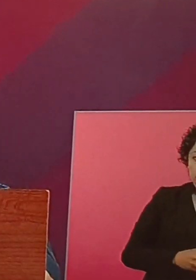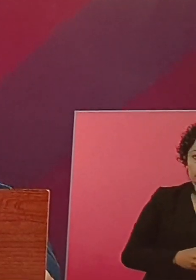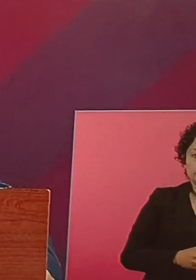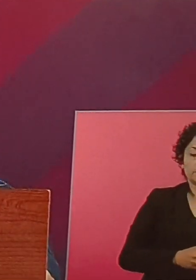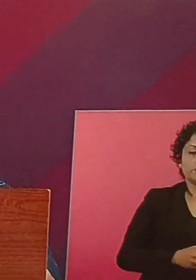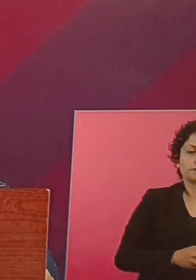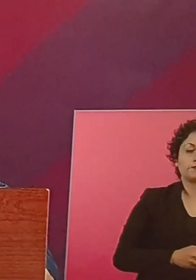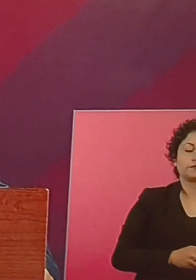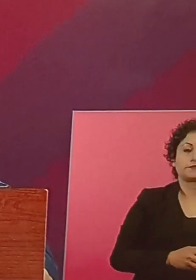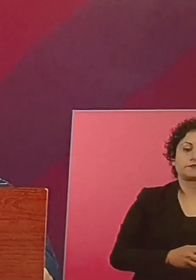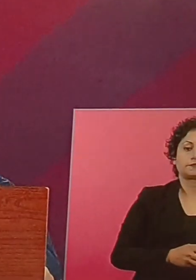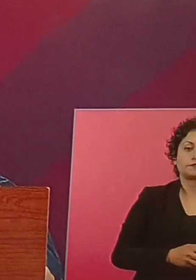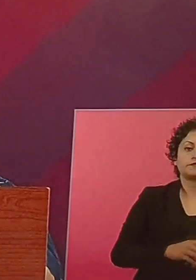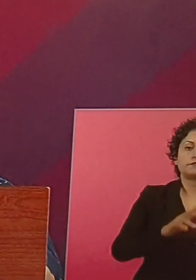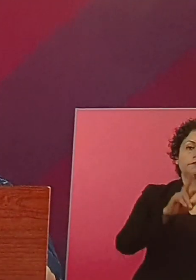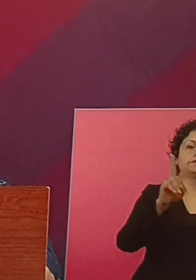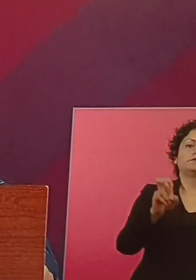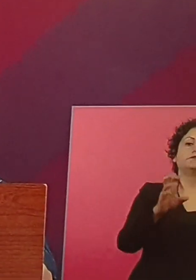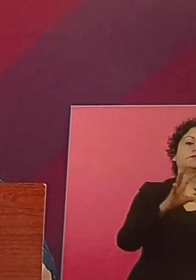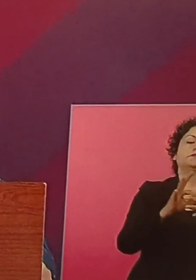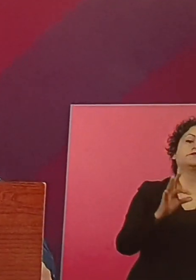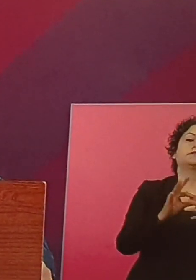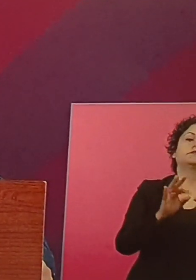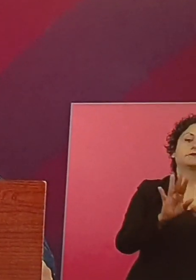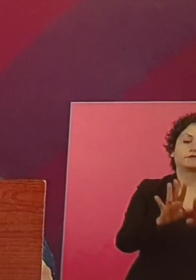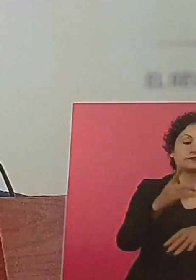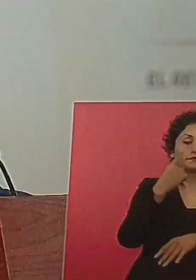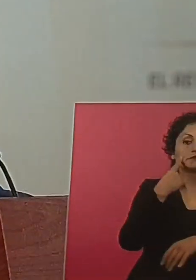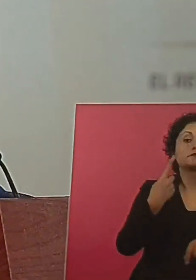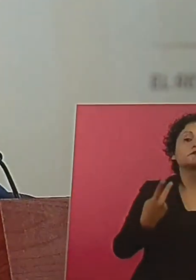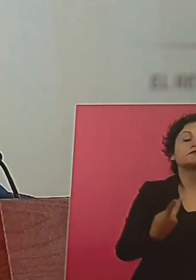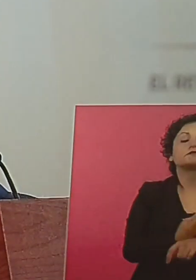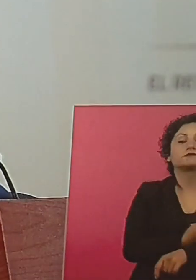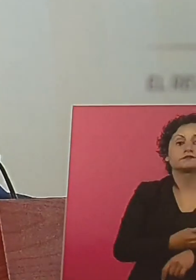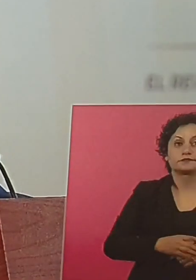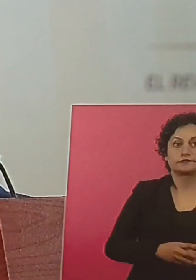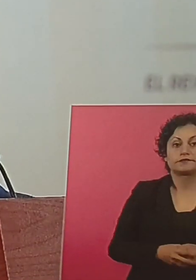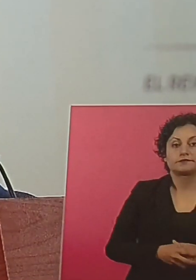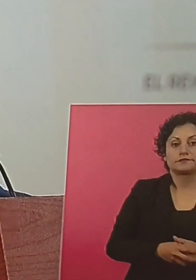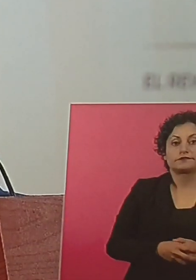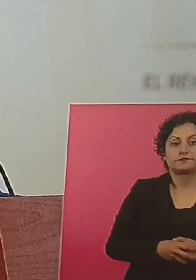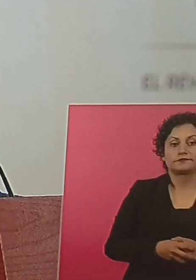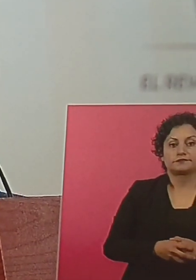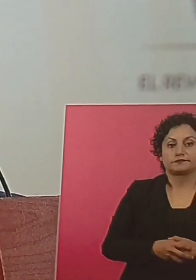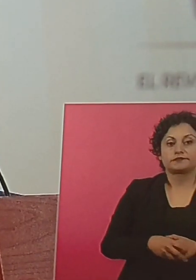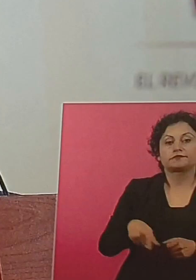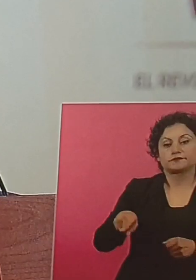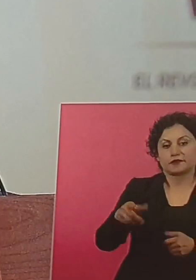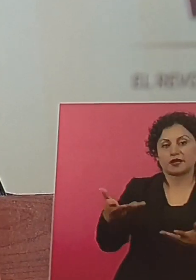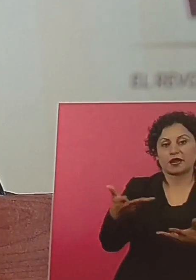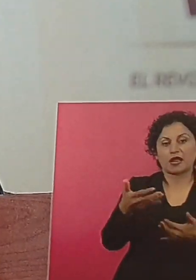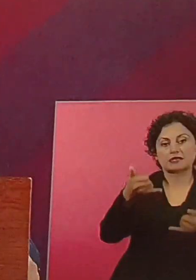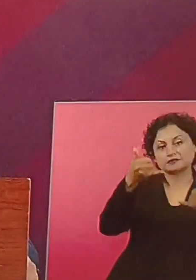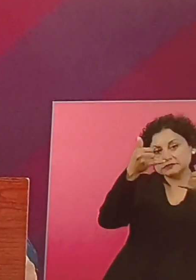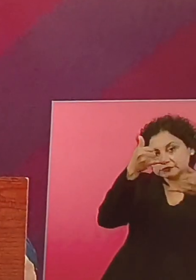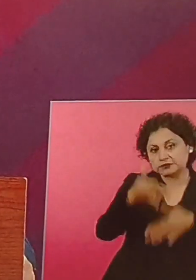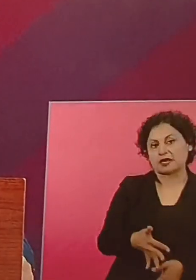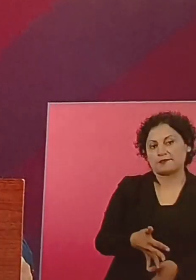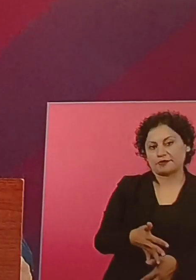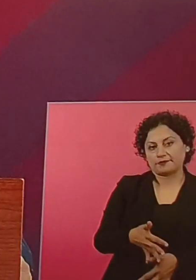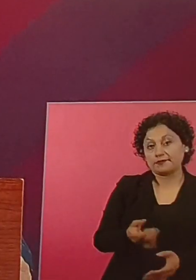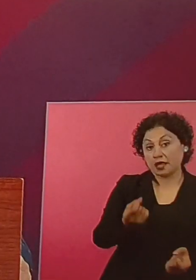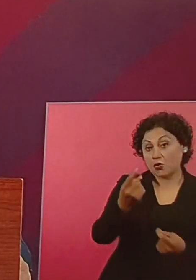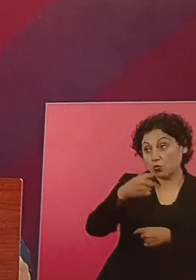¿Qué está pasando? De que están haciendo trampas algunos equipos.